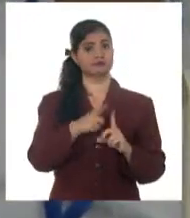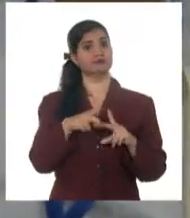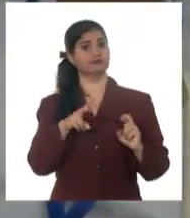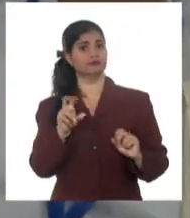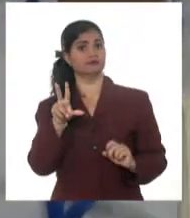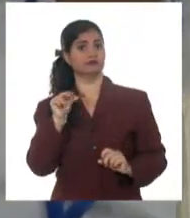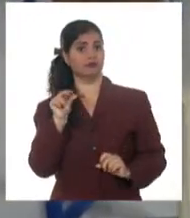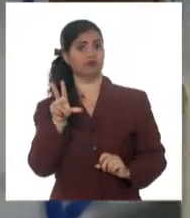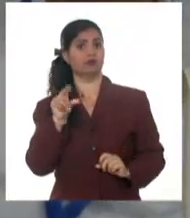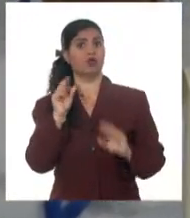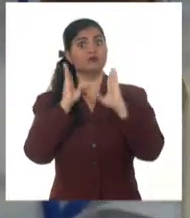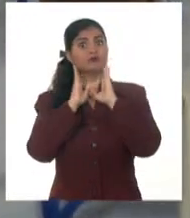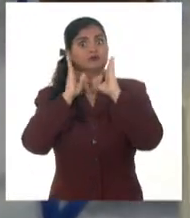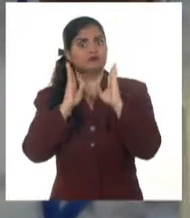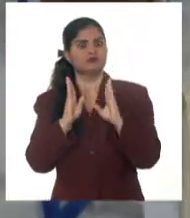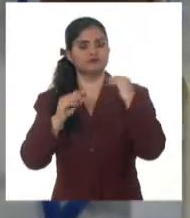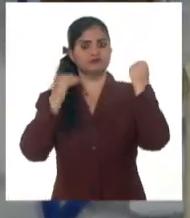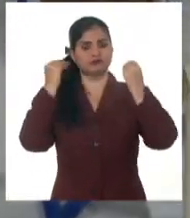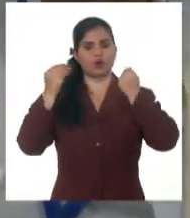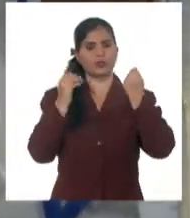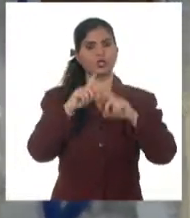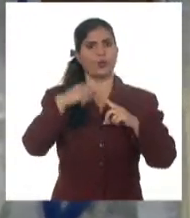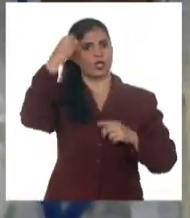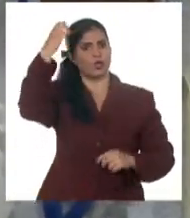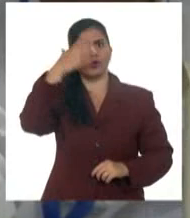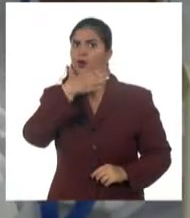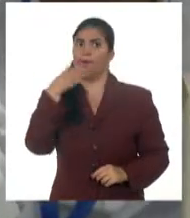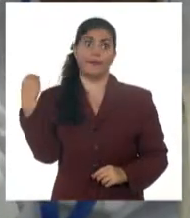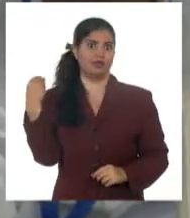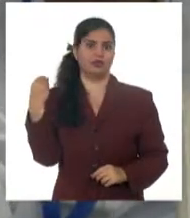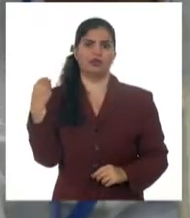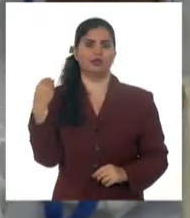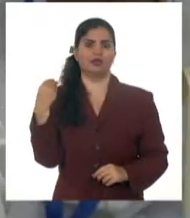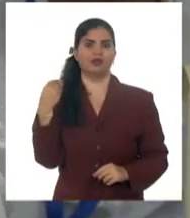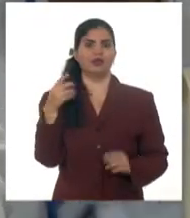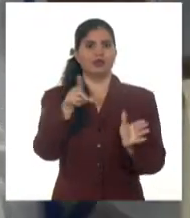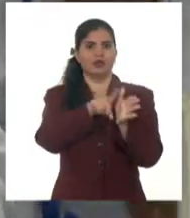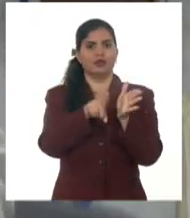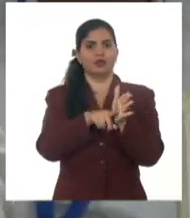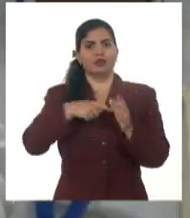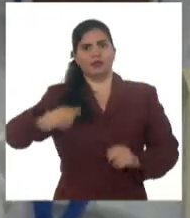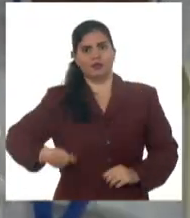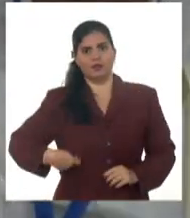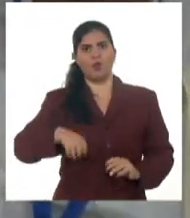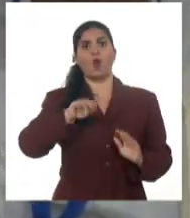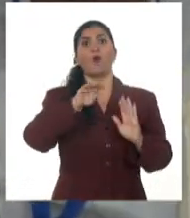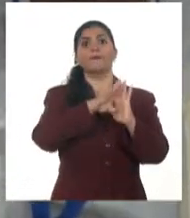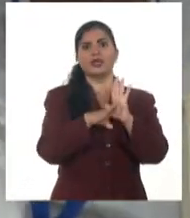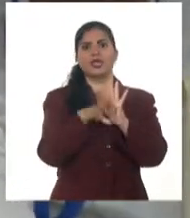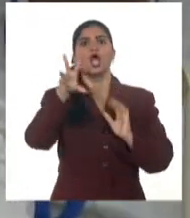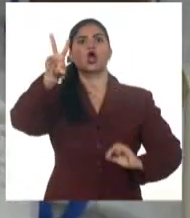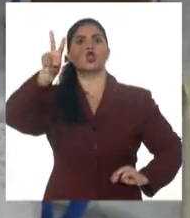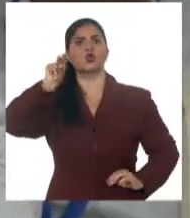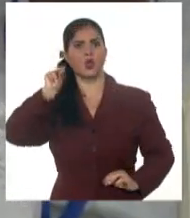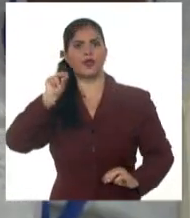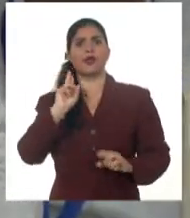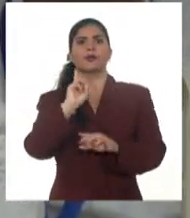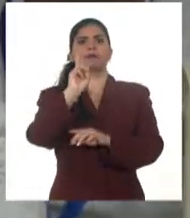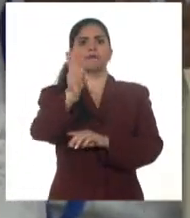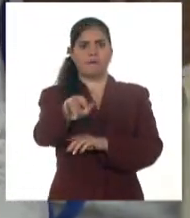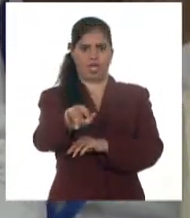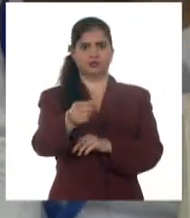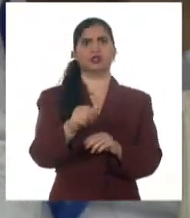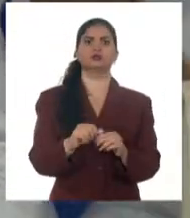ocupación y de preocupación de la dirección del país, el Tribunal Supremo emite instrucciones de cómo se